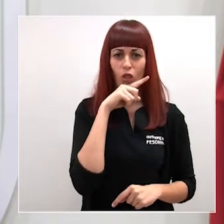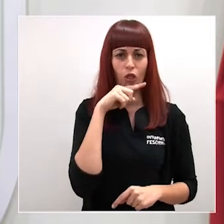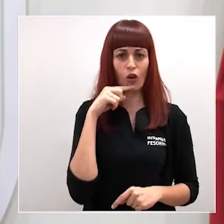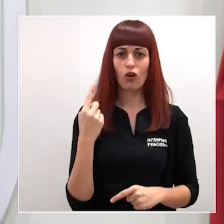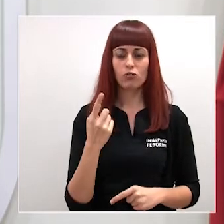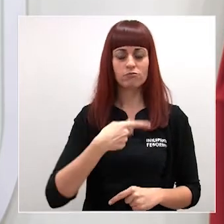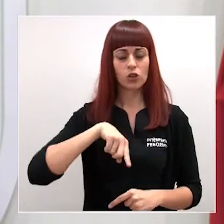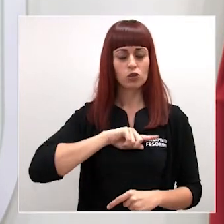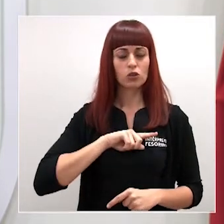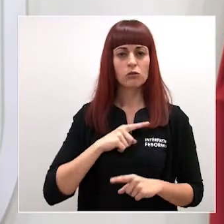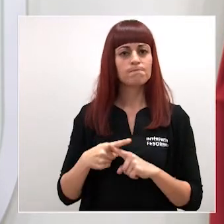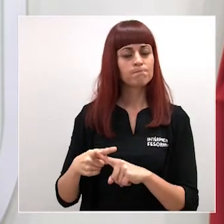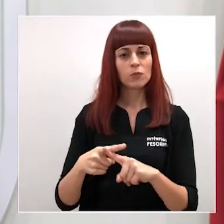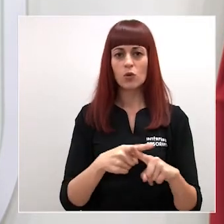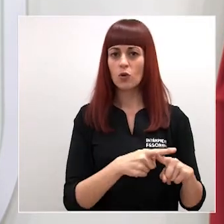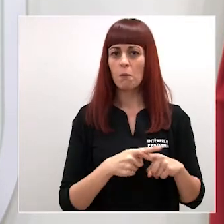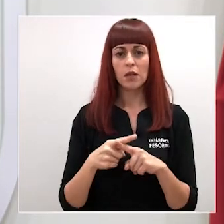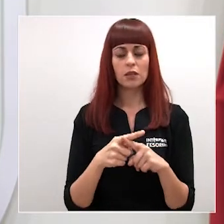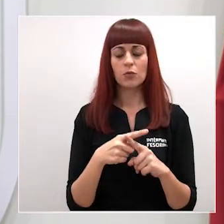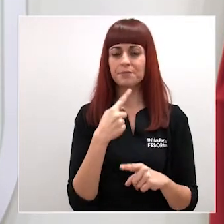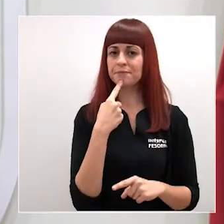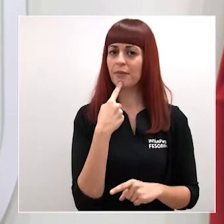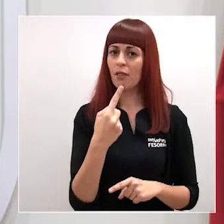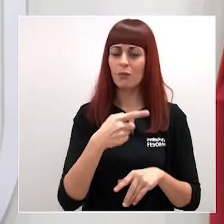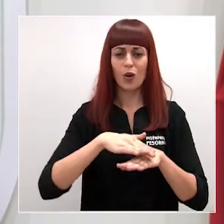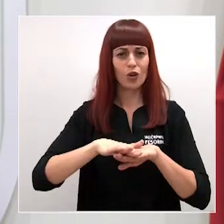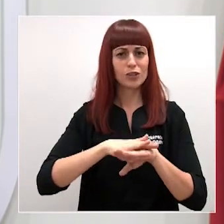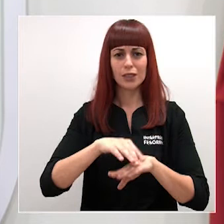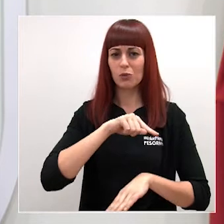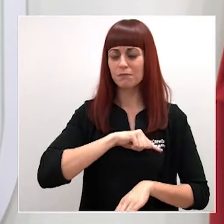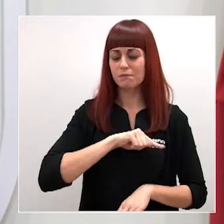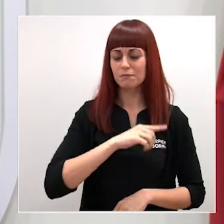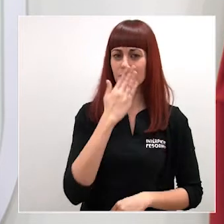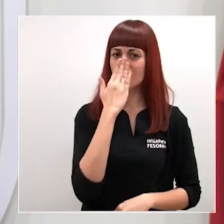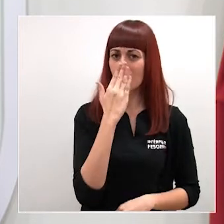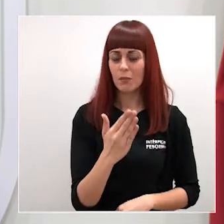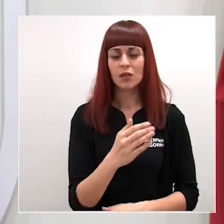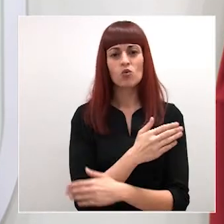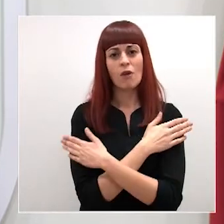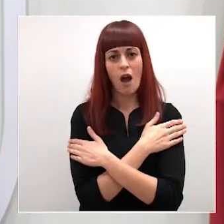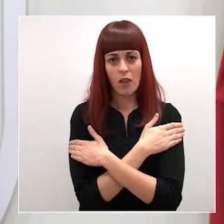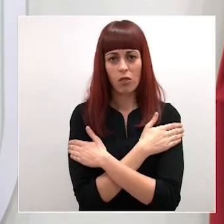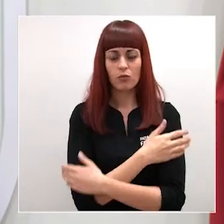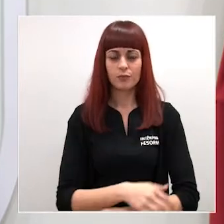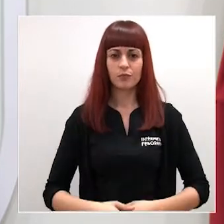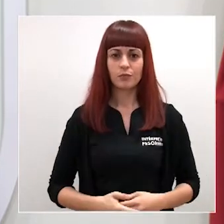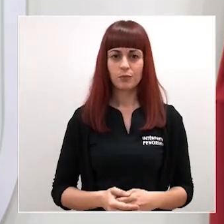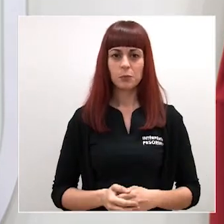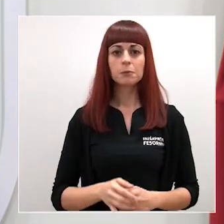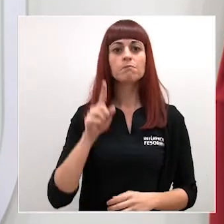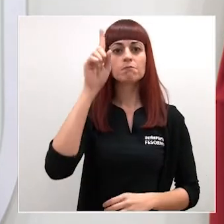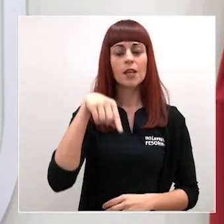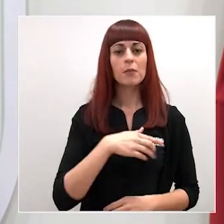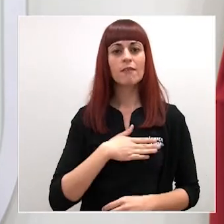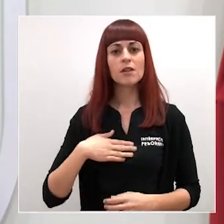compartimos desde el Gobierno regional y a quienes enviamos nuestro más sincero afecto y abrazo. También